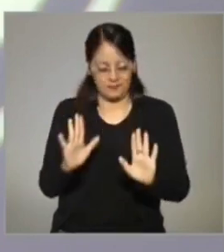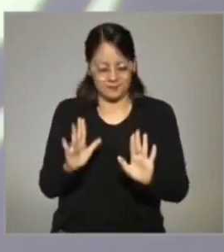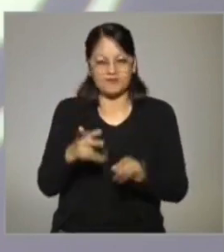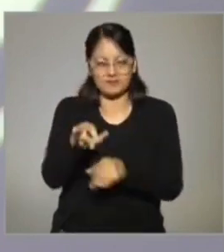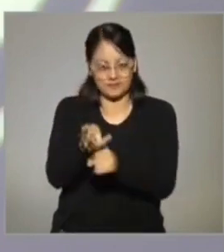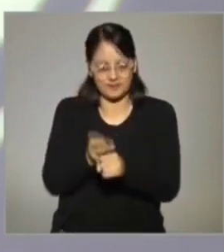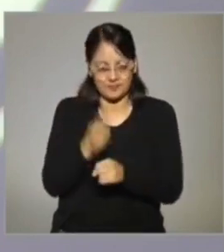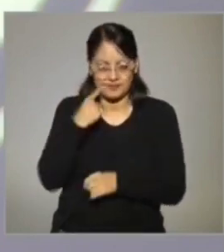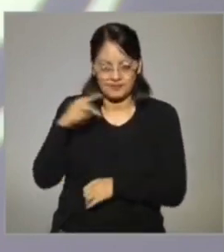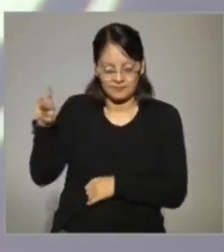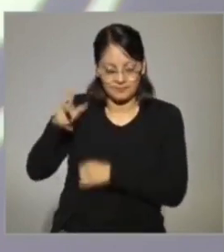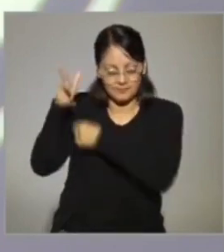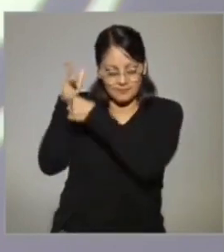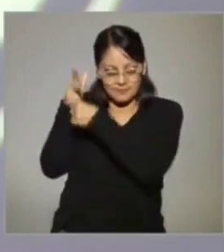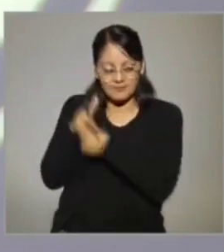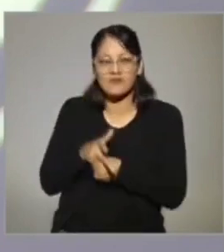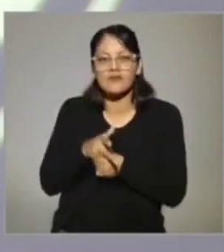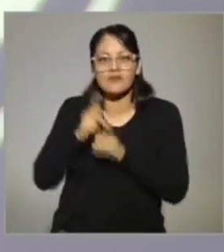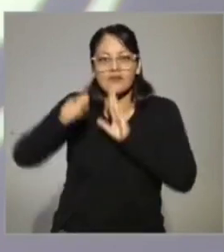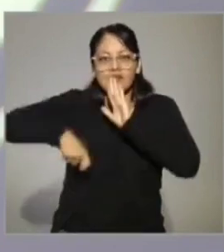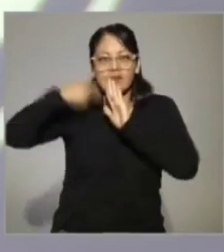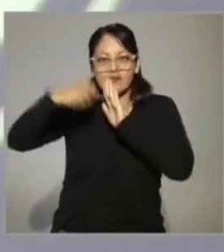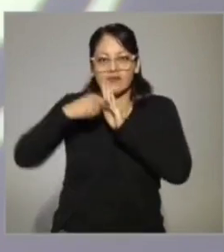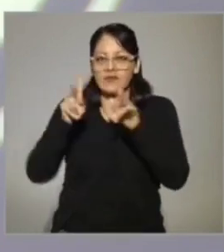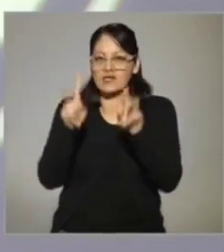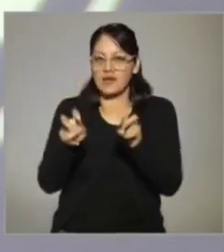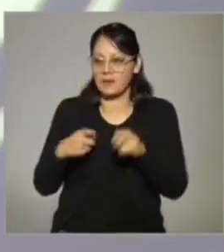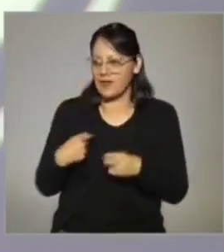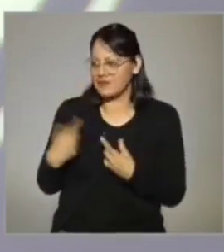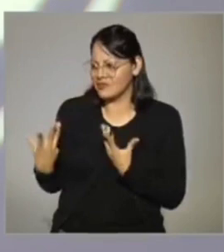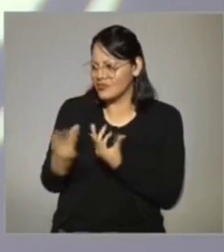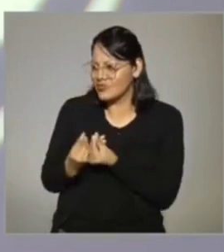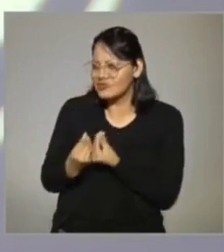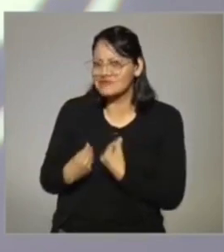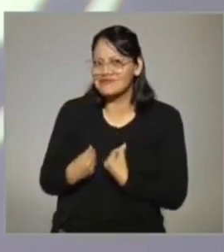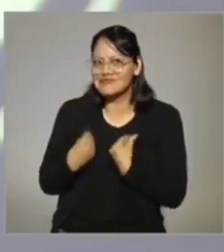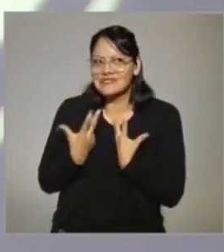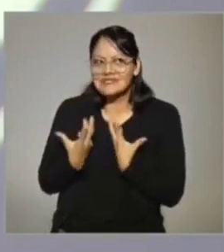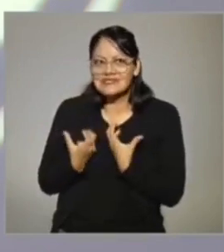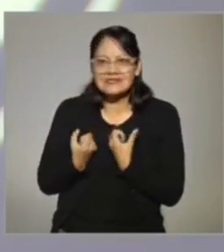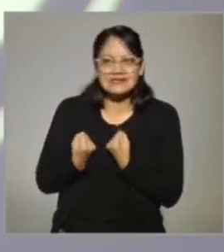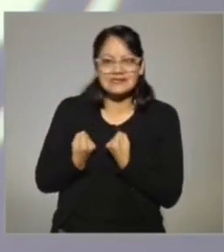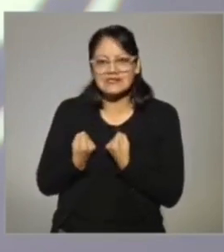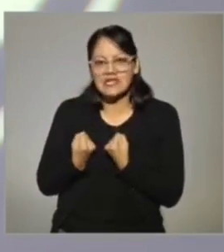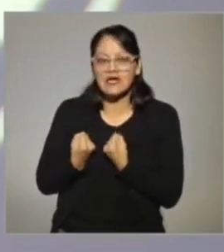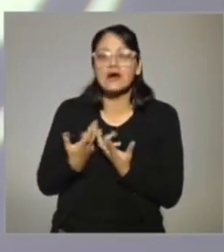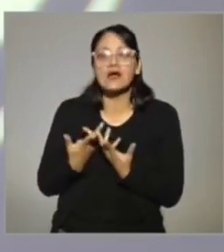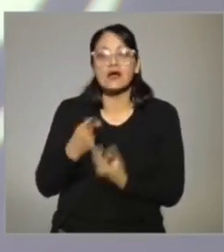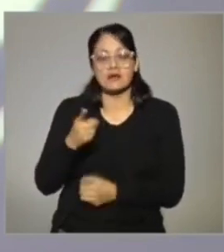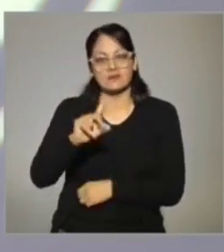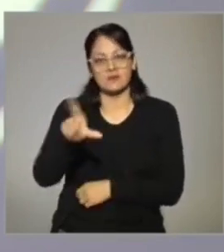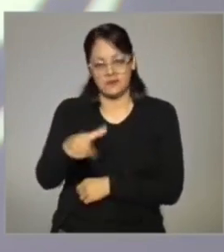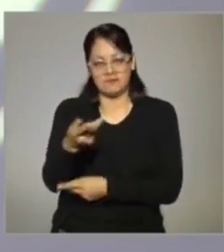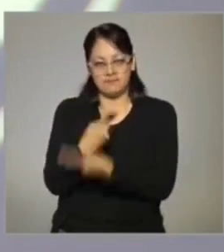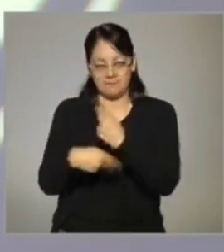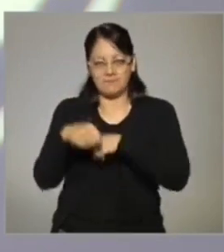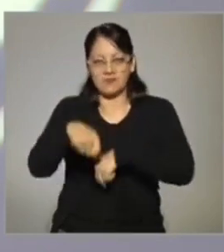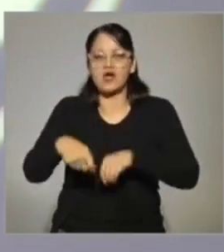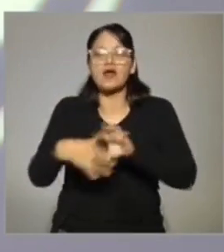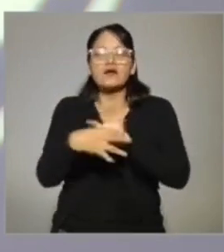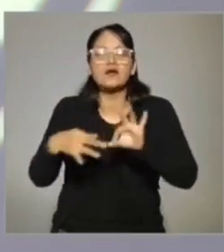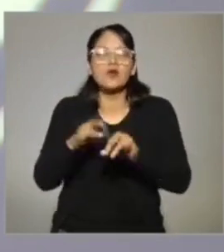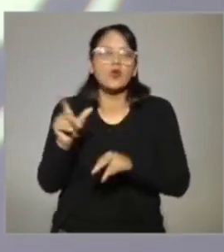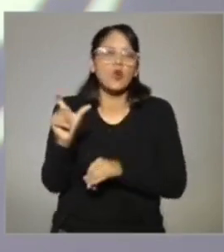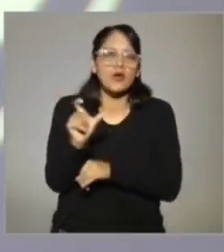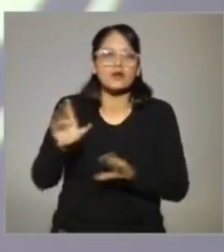los invito a ver estas imágenes justamente de Sobreviviendo Contigo, que el nombre nos dice exactamente de qué va. Y de regreso les digo cómo, cuándo y por qué no pueden